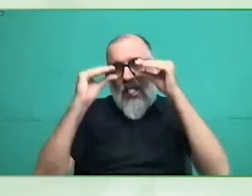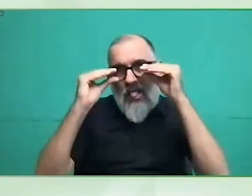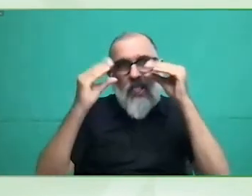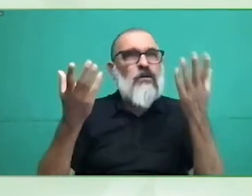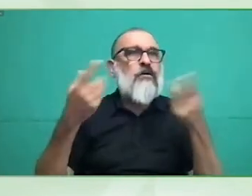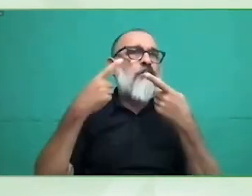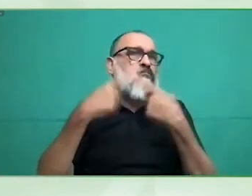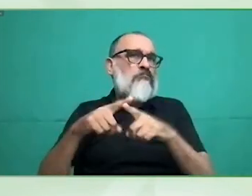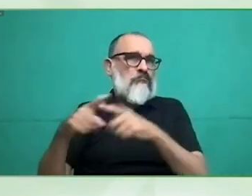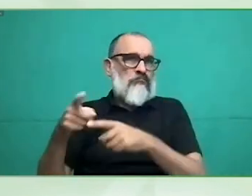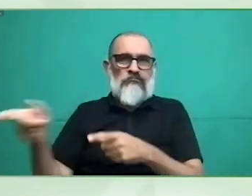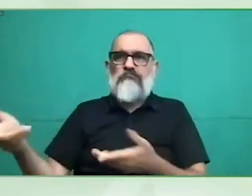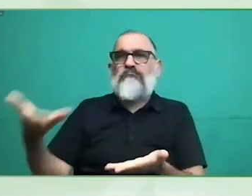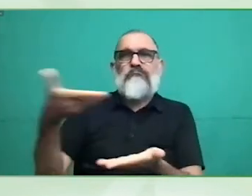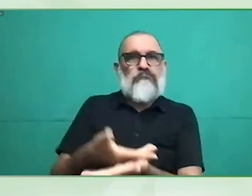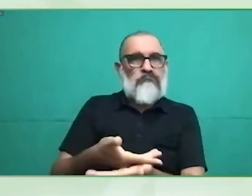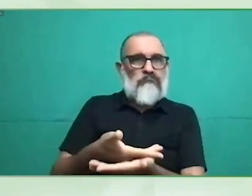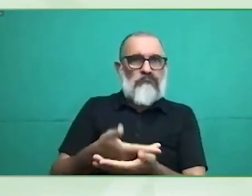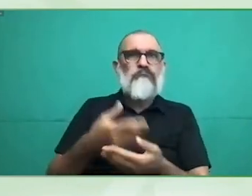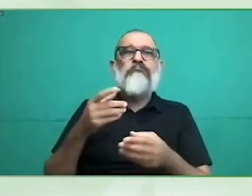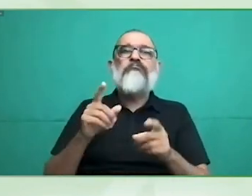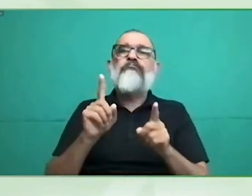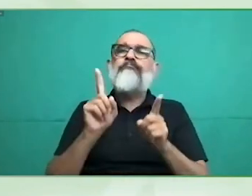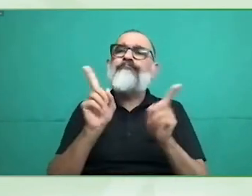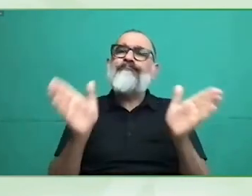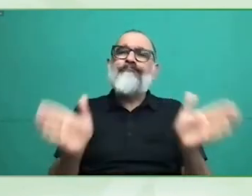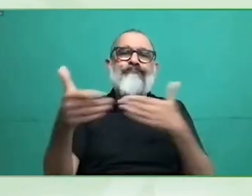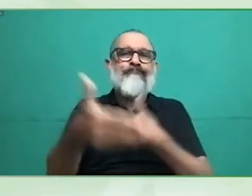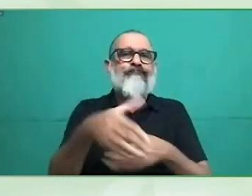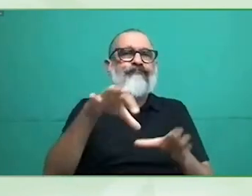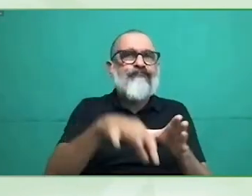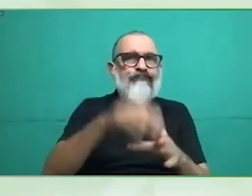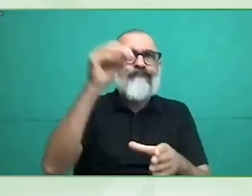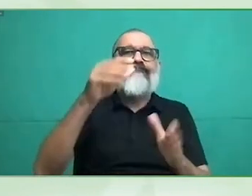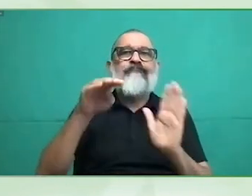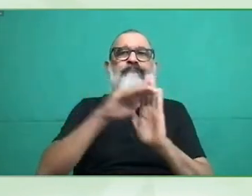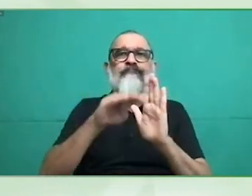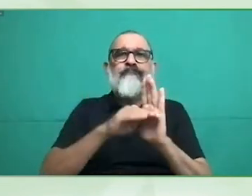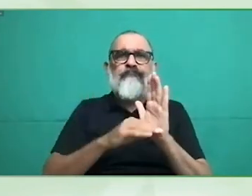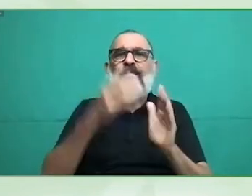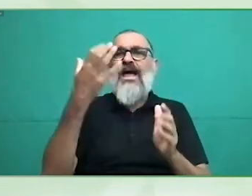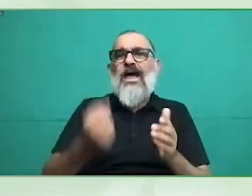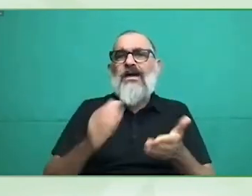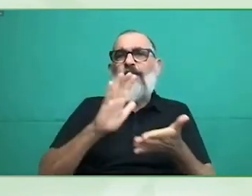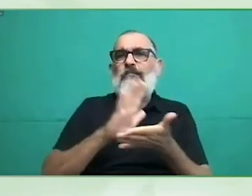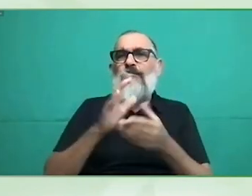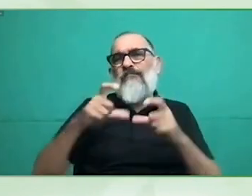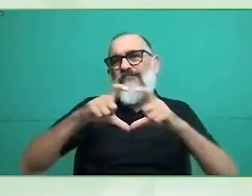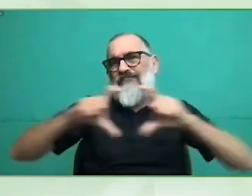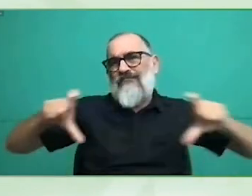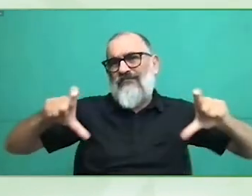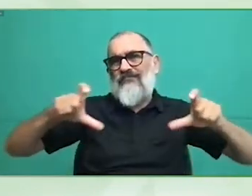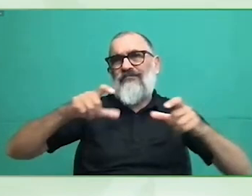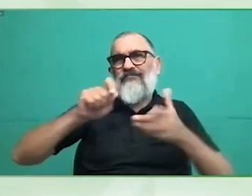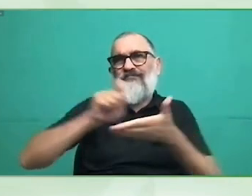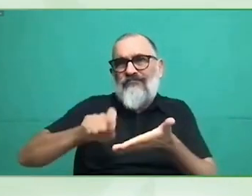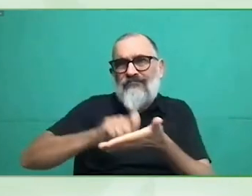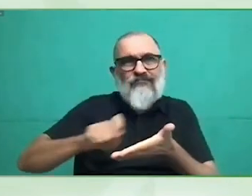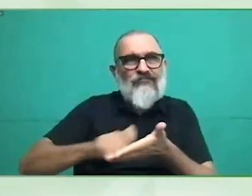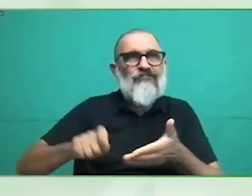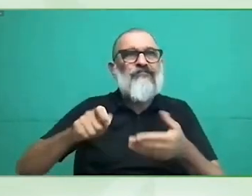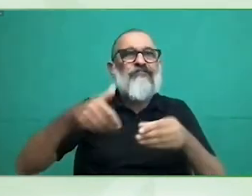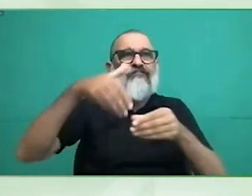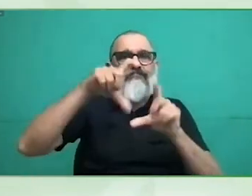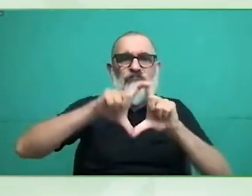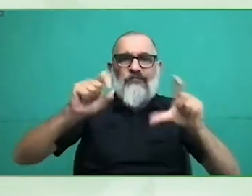los mismos sobres y las mismas papeletas que puede hemos que utilice cualquier persona sin discapacidad una